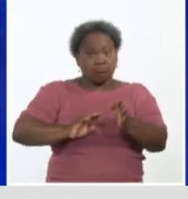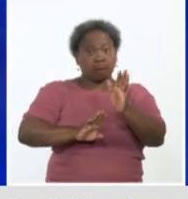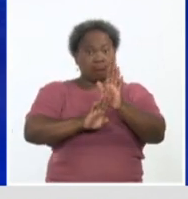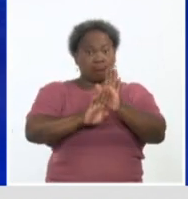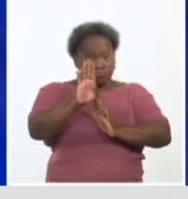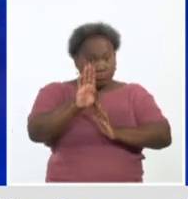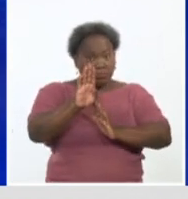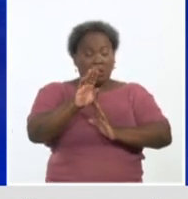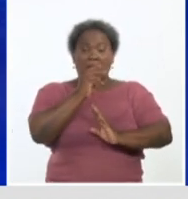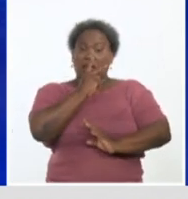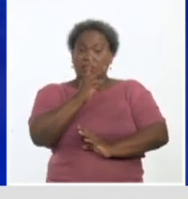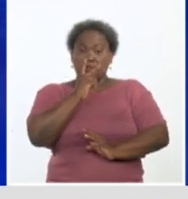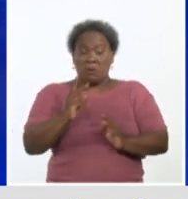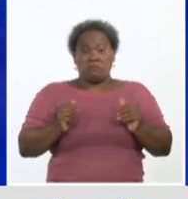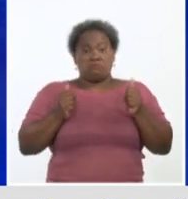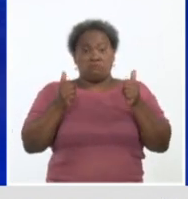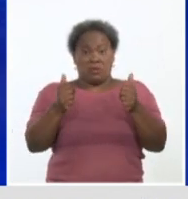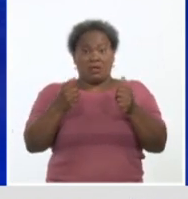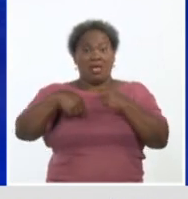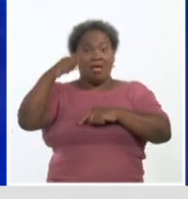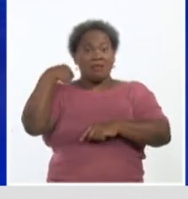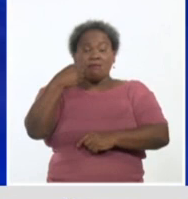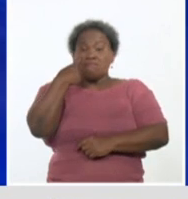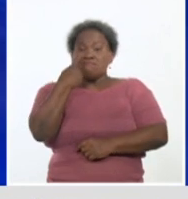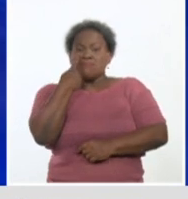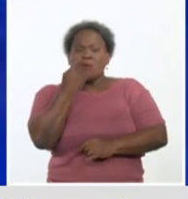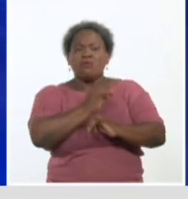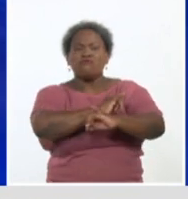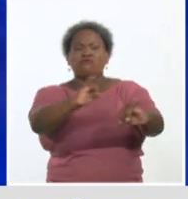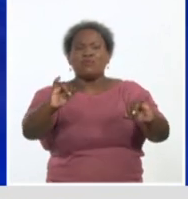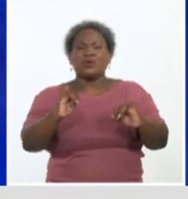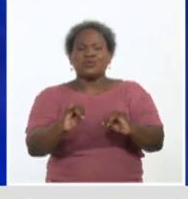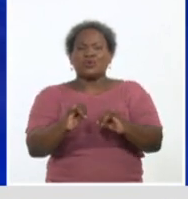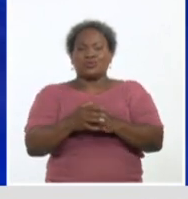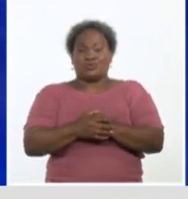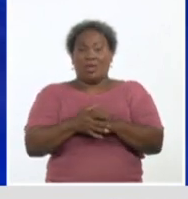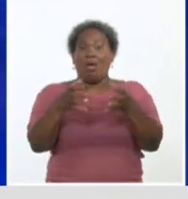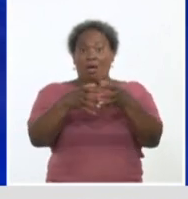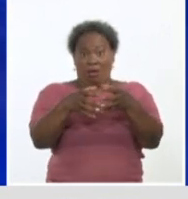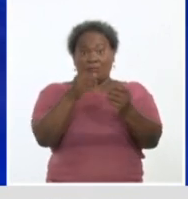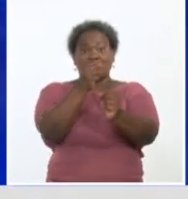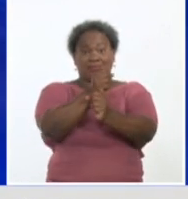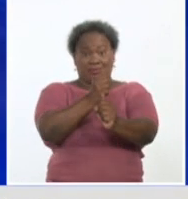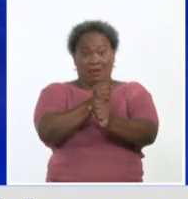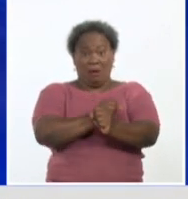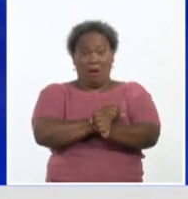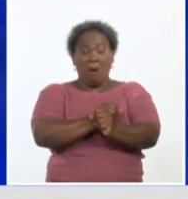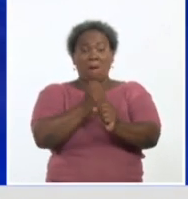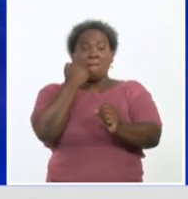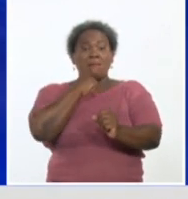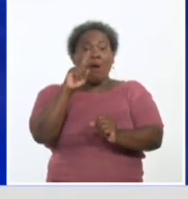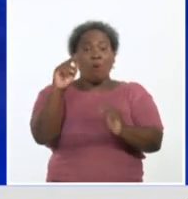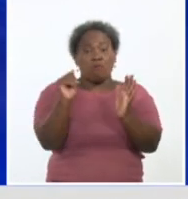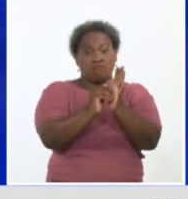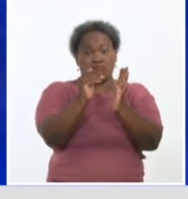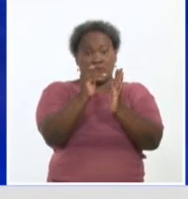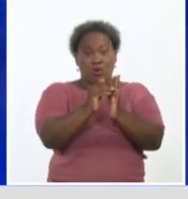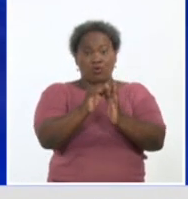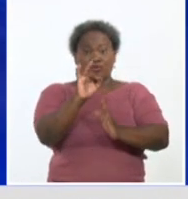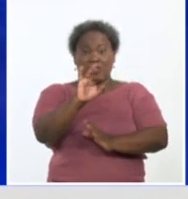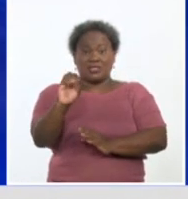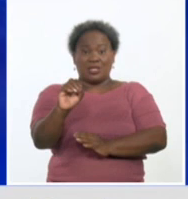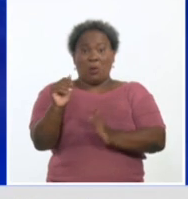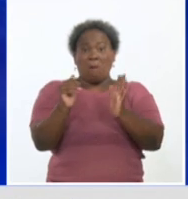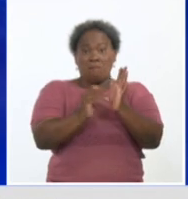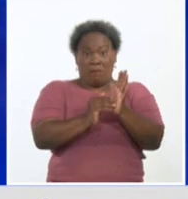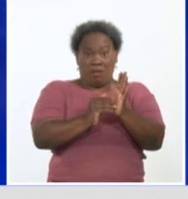paso, ayer veíamos las noticias también en el Grupo Temporal de Trabajo, más de un millón setecientos mil cubanos ya con